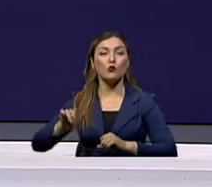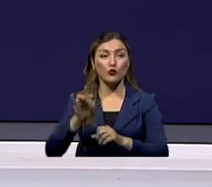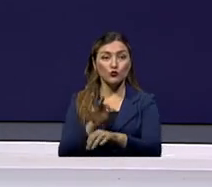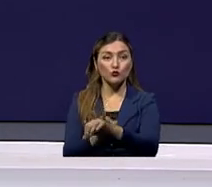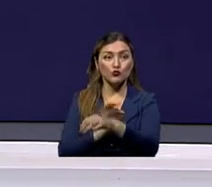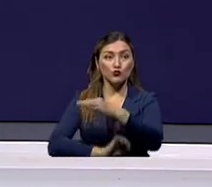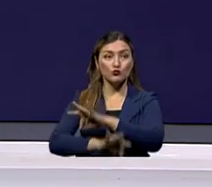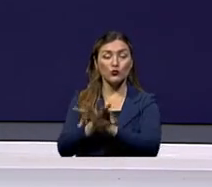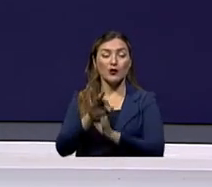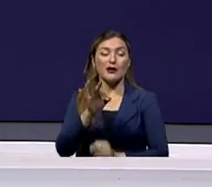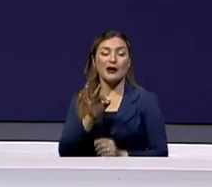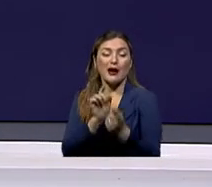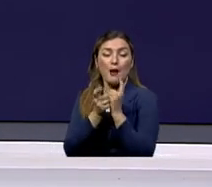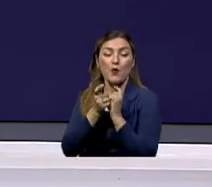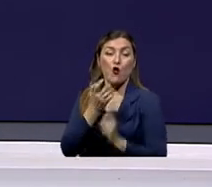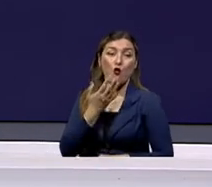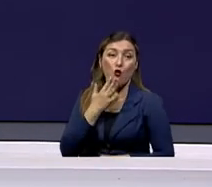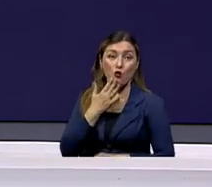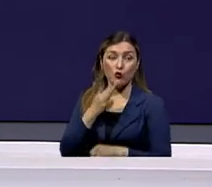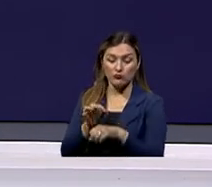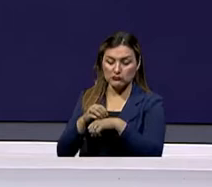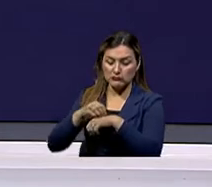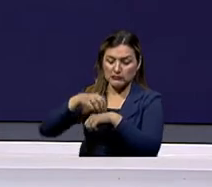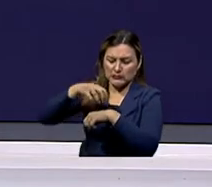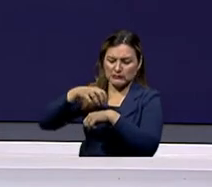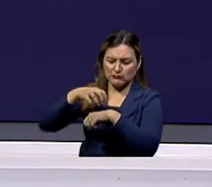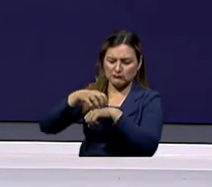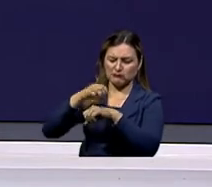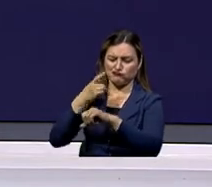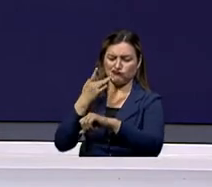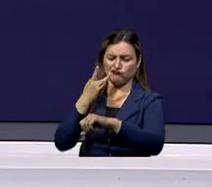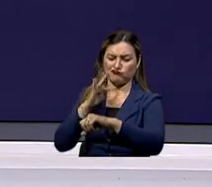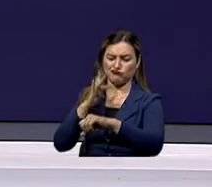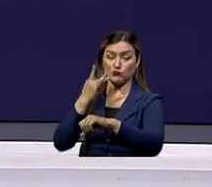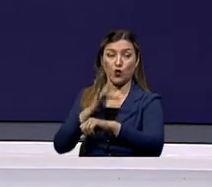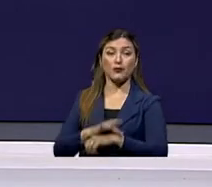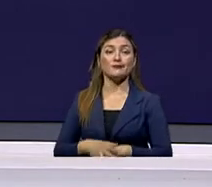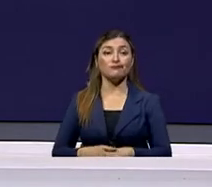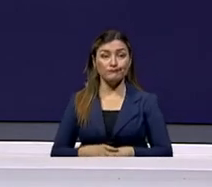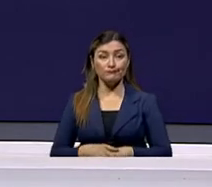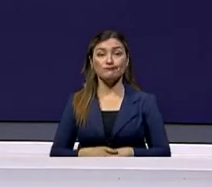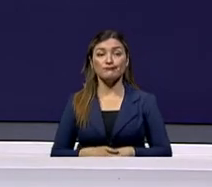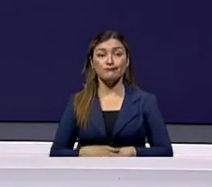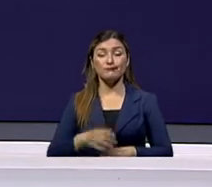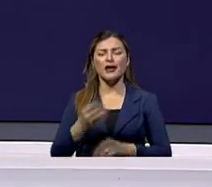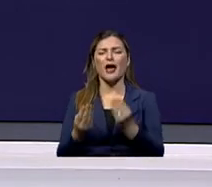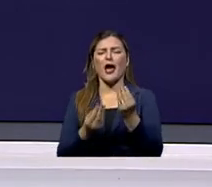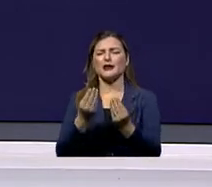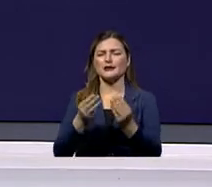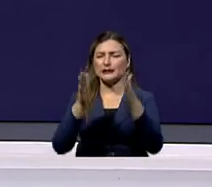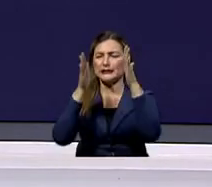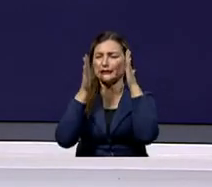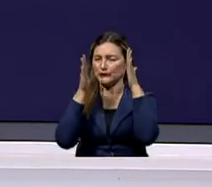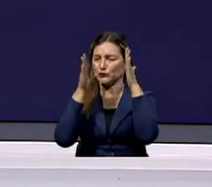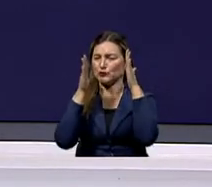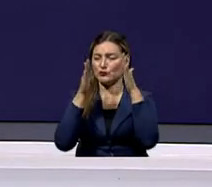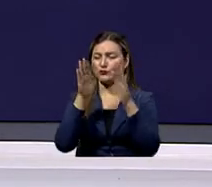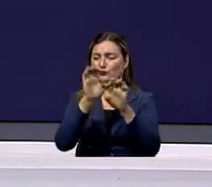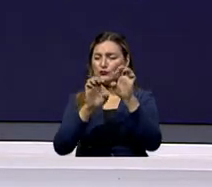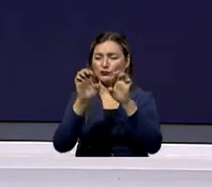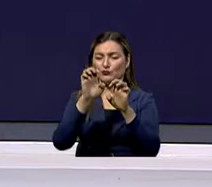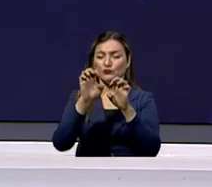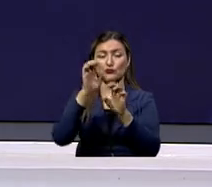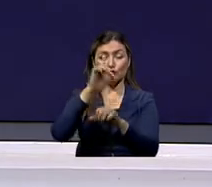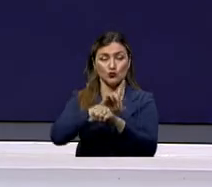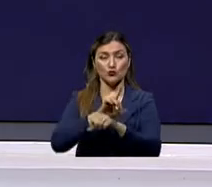que a veces cambian de forma, crecen muy rápido o cambian de aspecto, ya me llaman la atención y yo debería ponerle mucho cuidado. Hay varios tipos